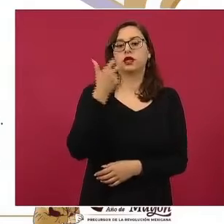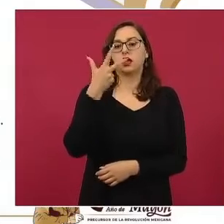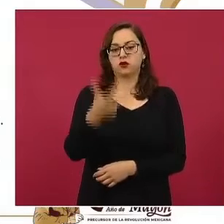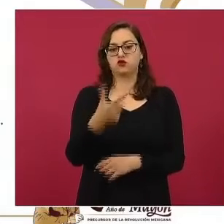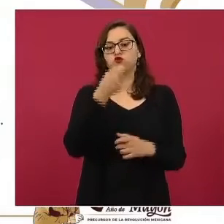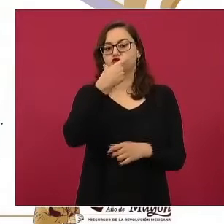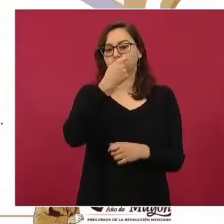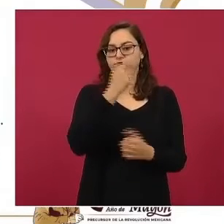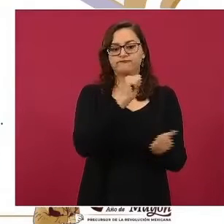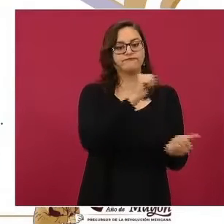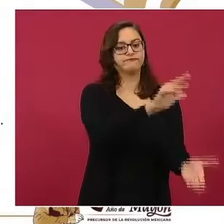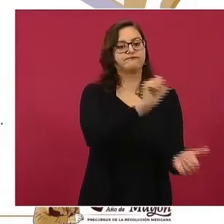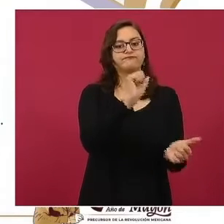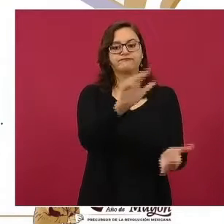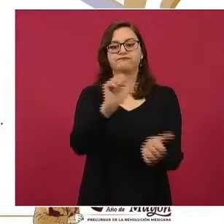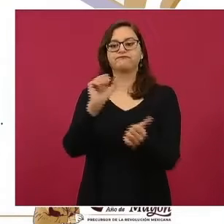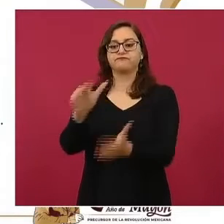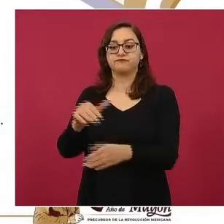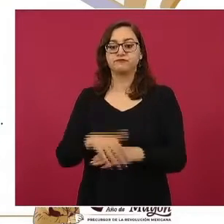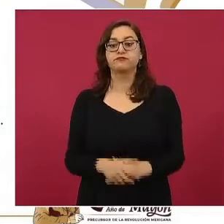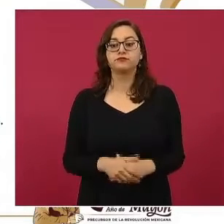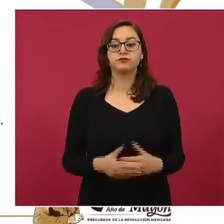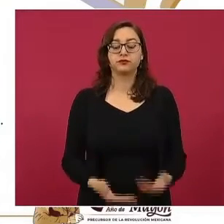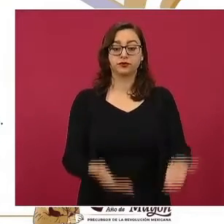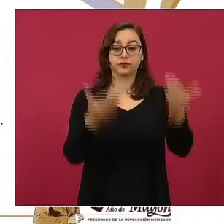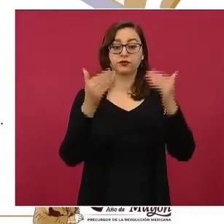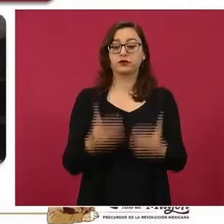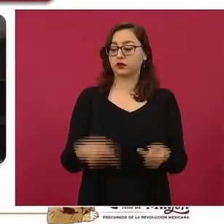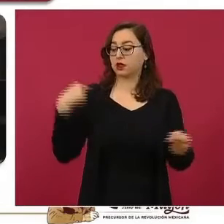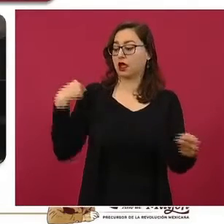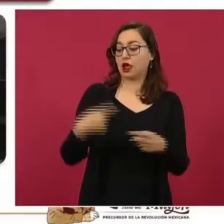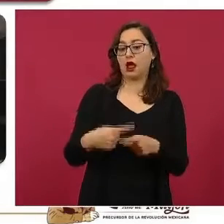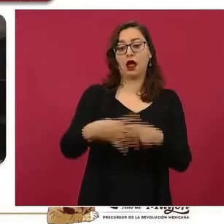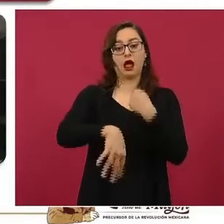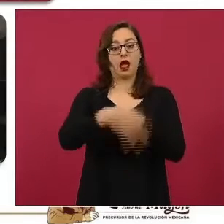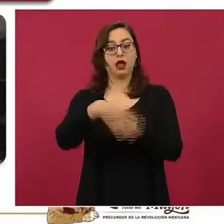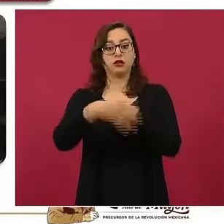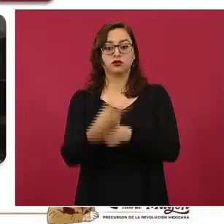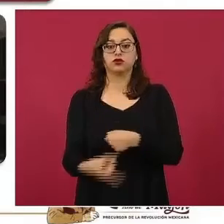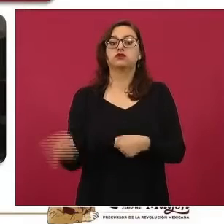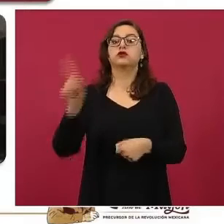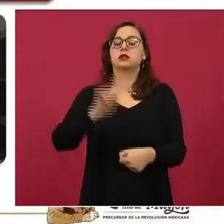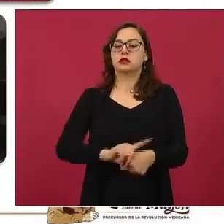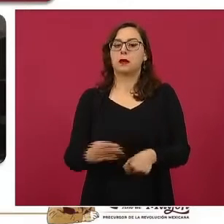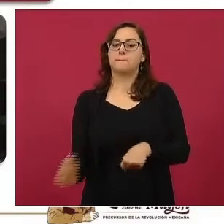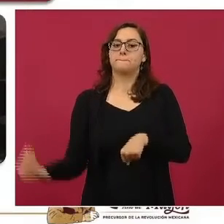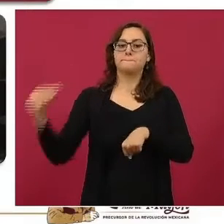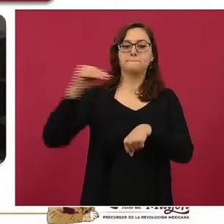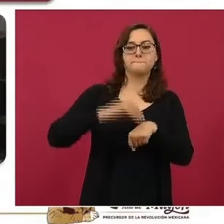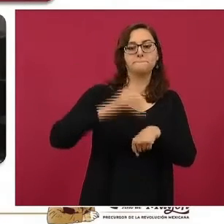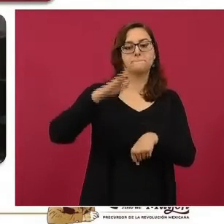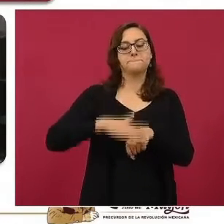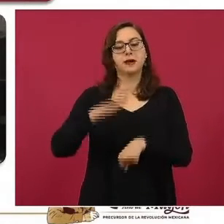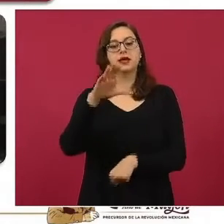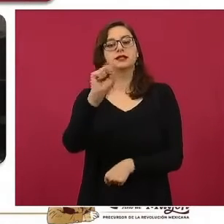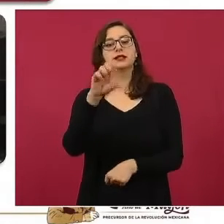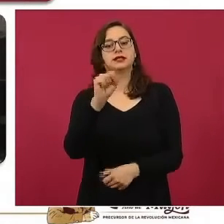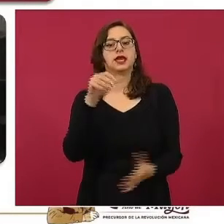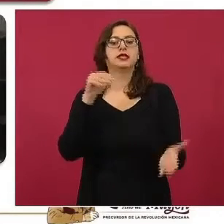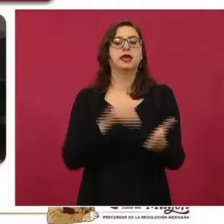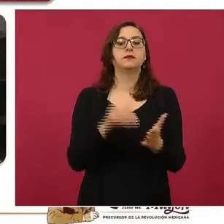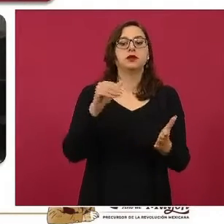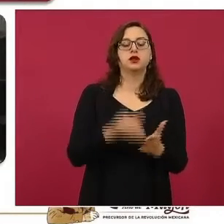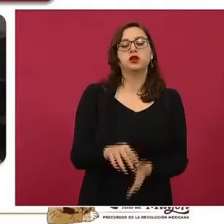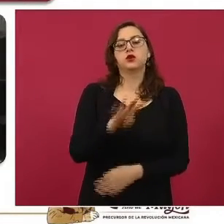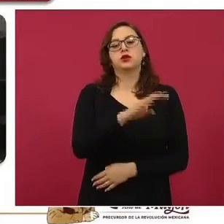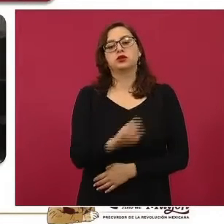En la siguiente, en los últimos catorce días se entregaron sesenta millones cuatrocientas setenta y nueve mil